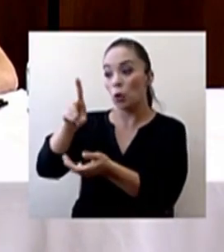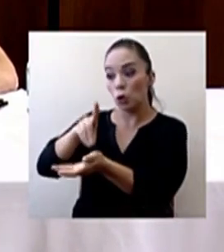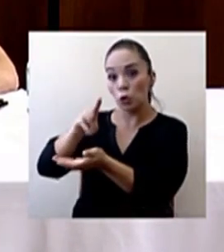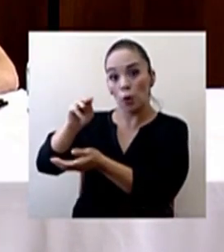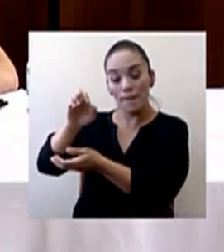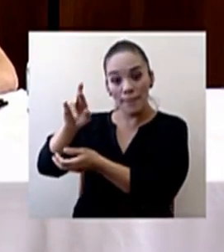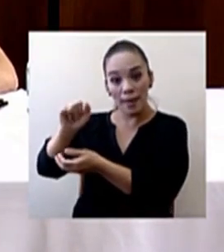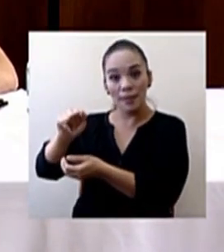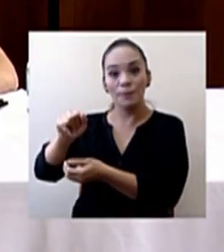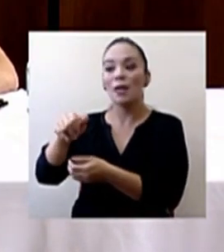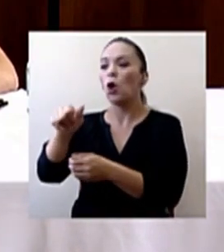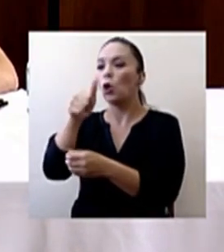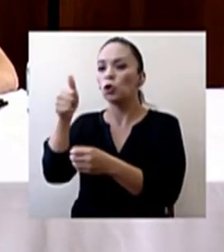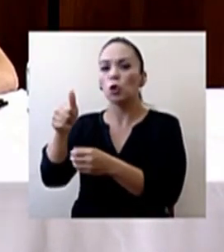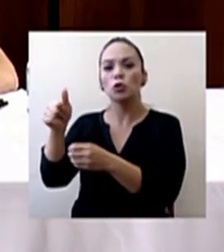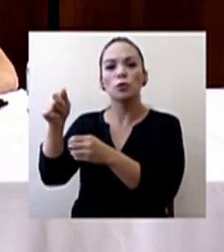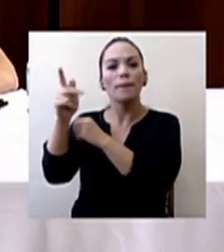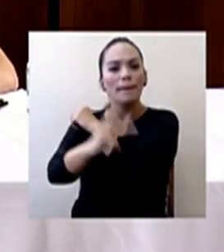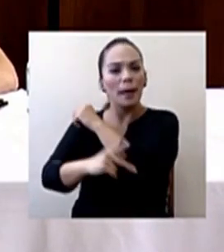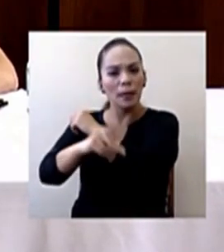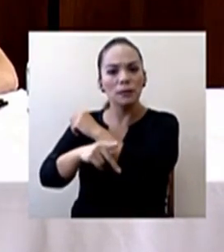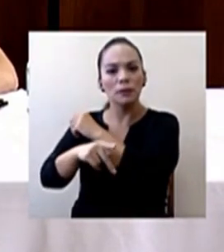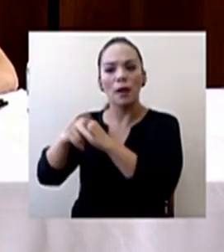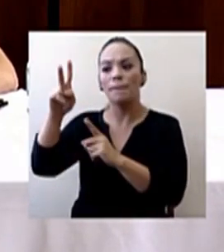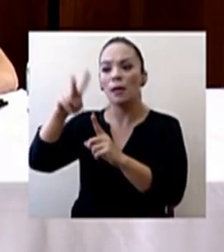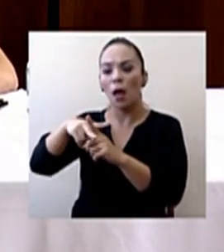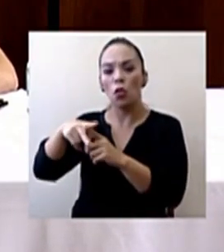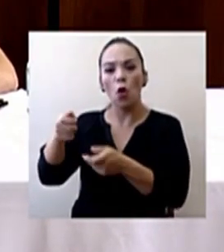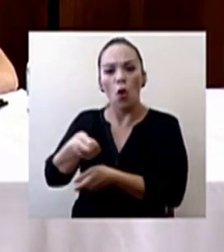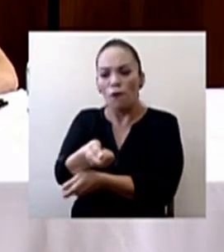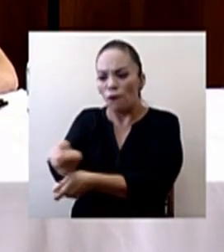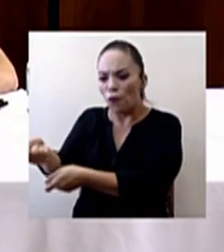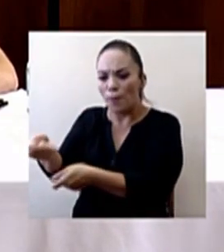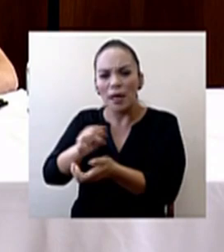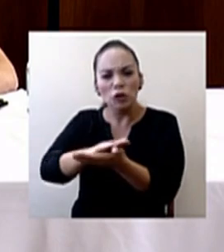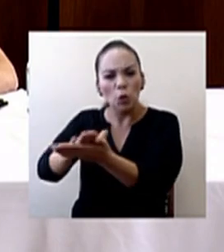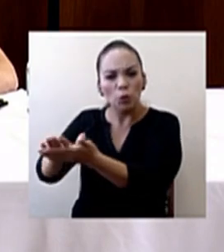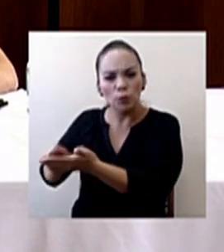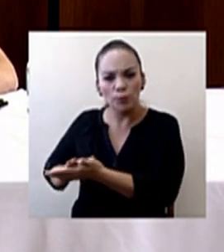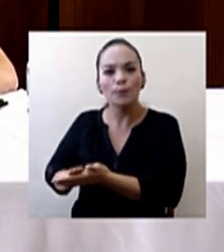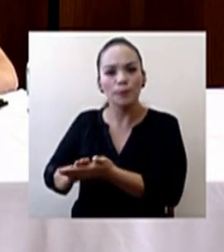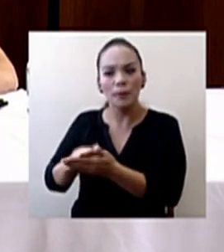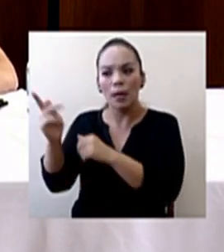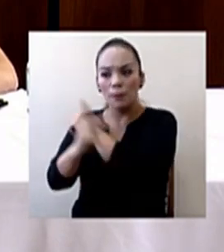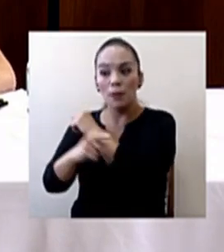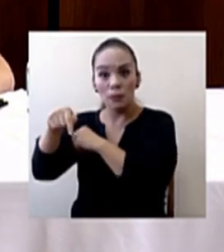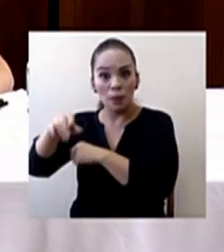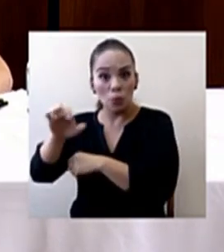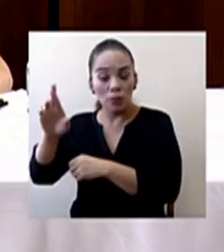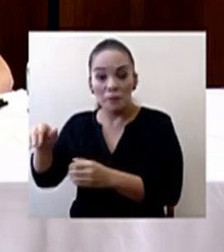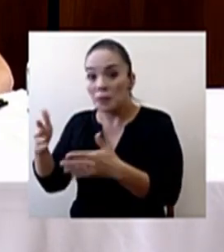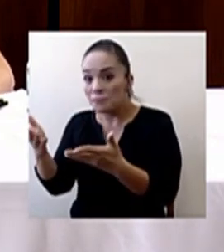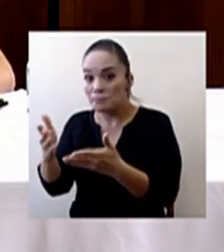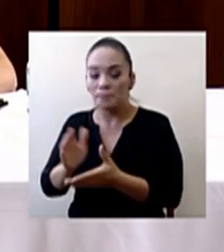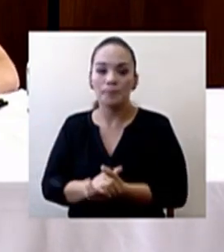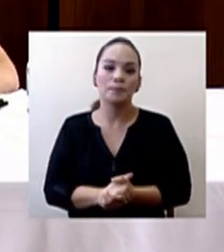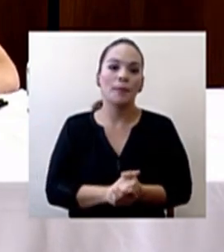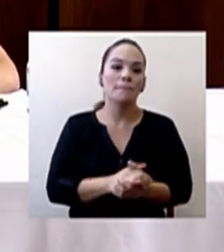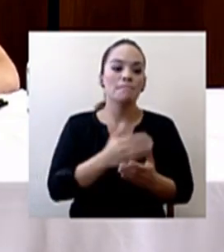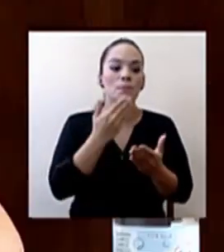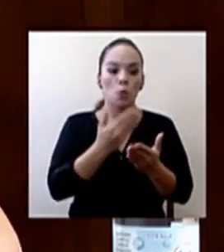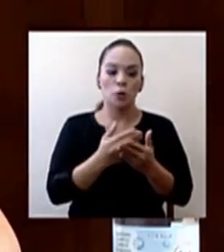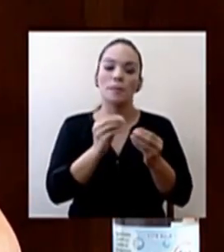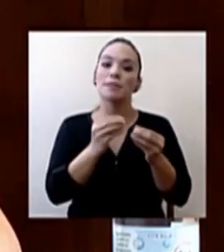países se ha aplicado la fumigación contra el COVID. ¿Es esto una acción viable en Costa Rica? Vamos a ver. Lo más